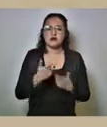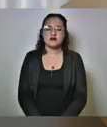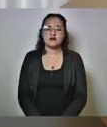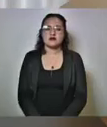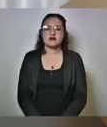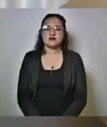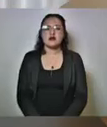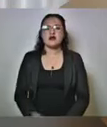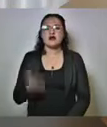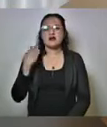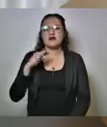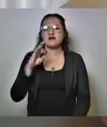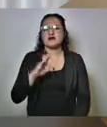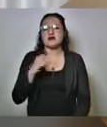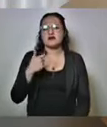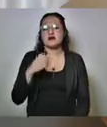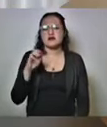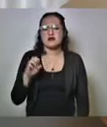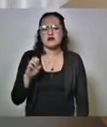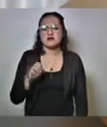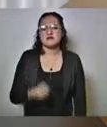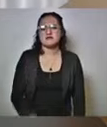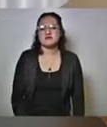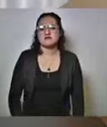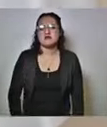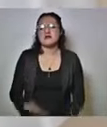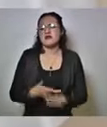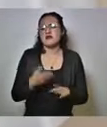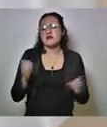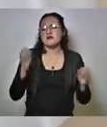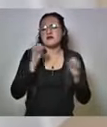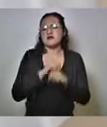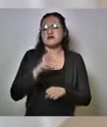cuando llegue la fiscalía la era muy oscuro